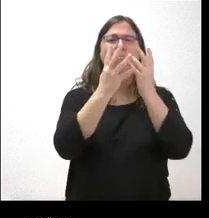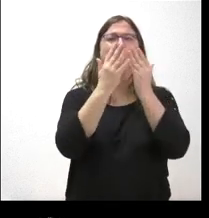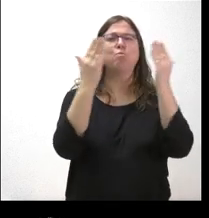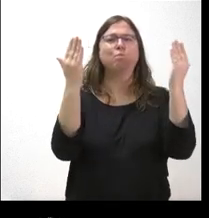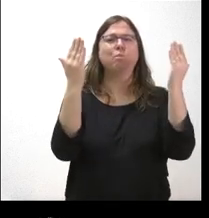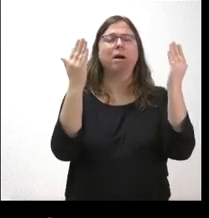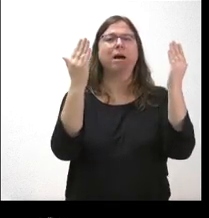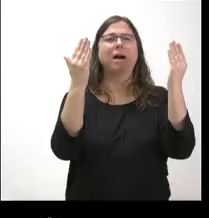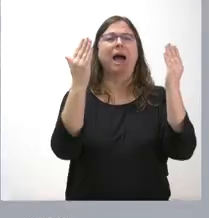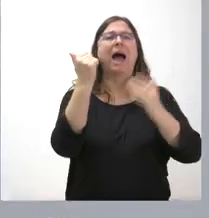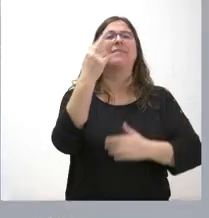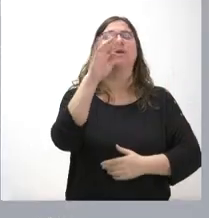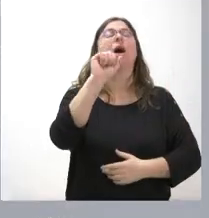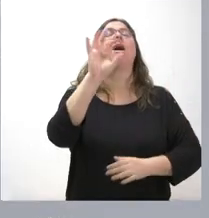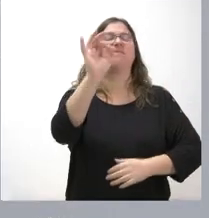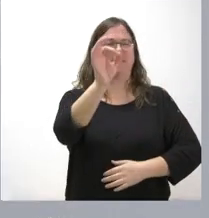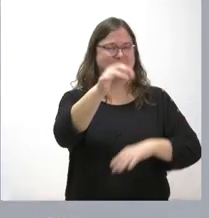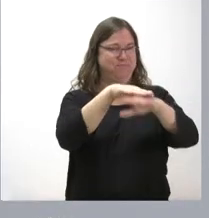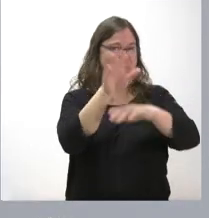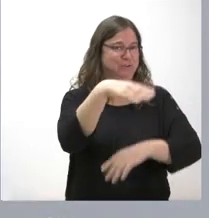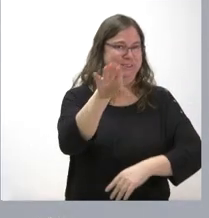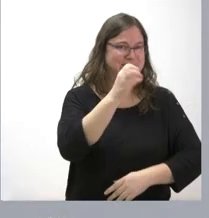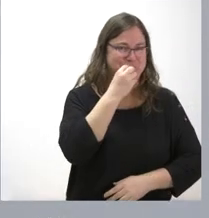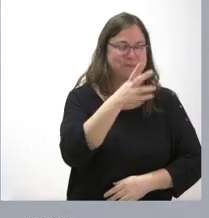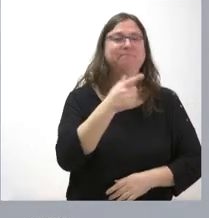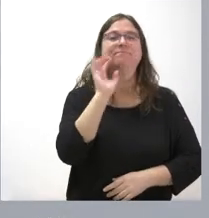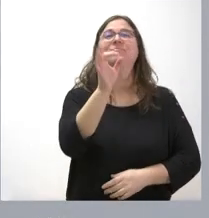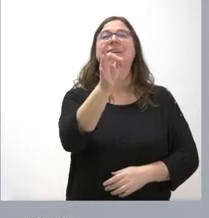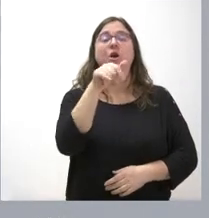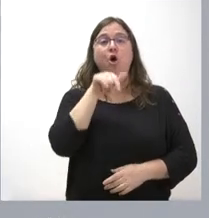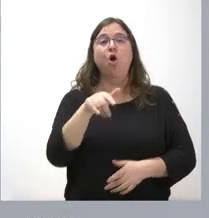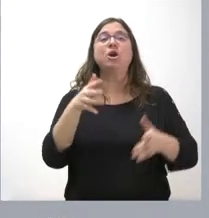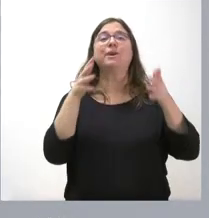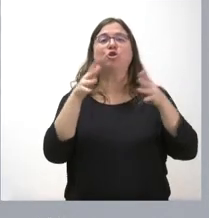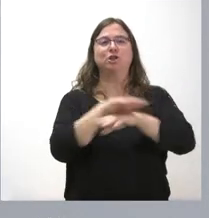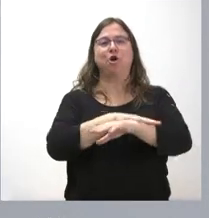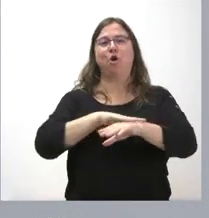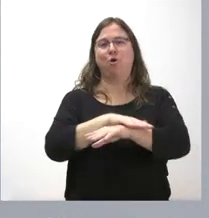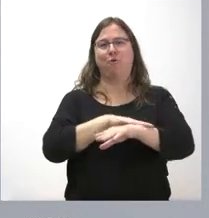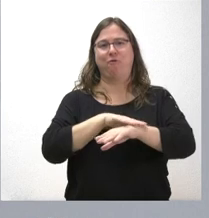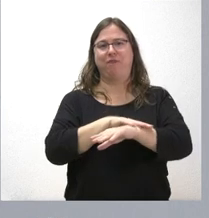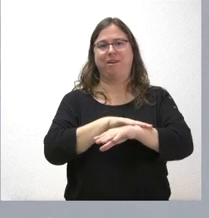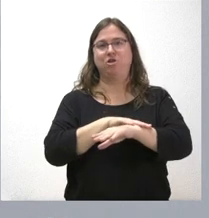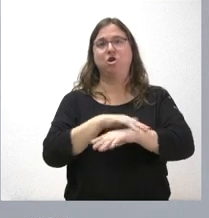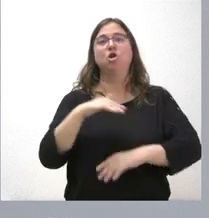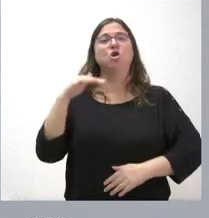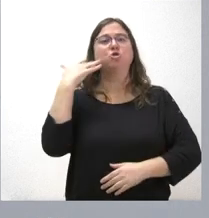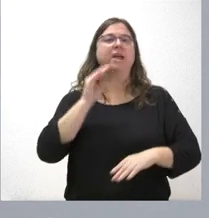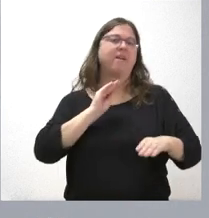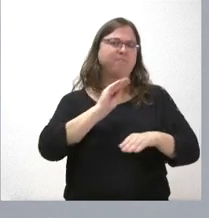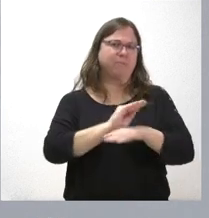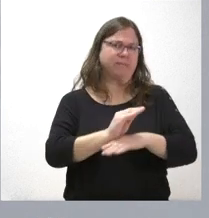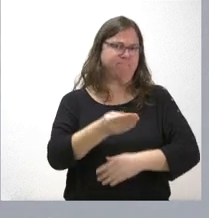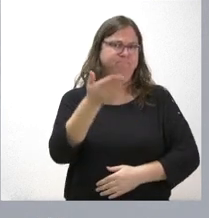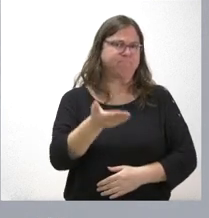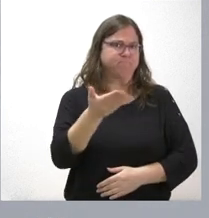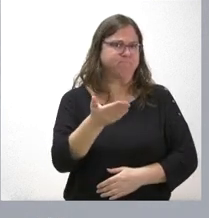Atauta Ah, sí, sí perdón, sí, lo había entendido Sí, hoy llevamos este Consejo de Gobierno Bueno, en Soria las inversiones son muy relevantes como usted